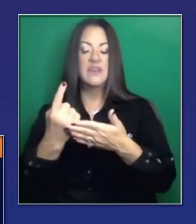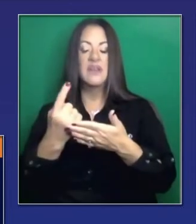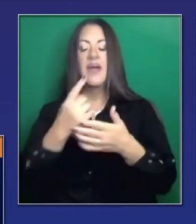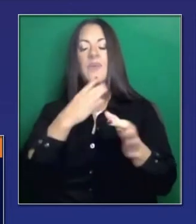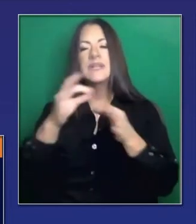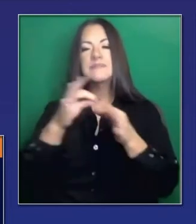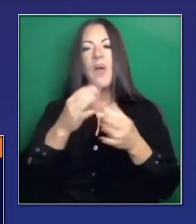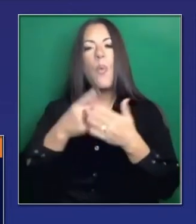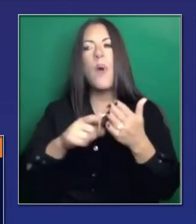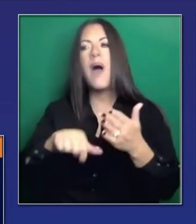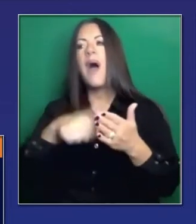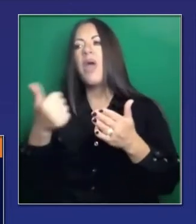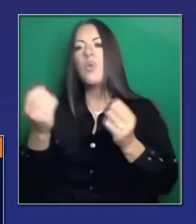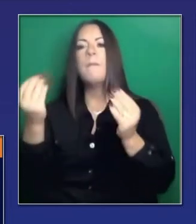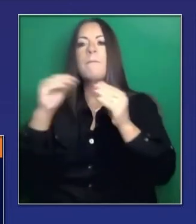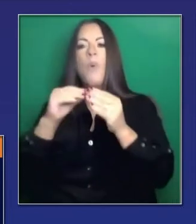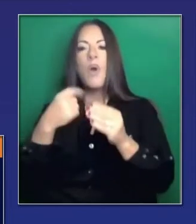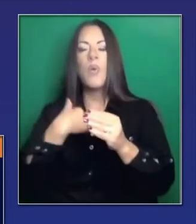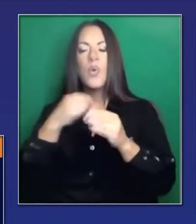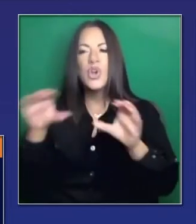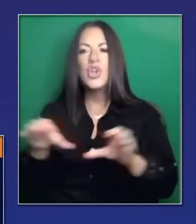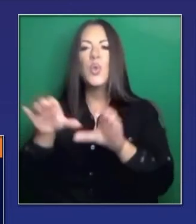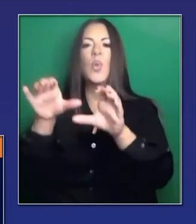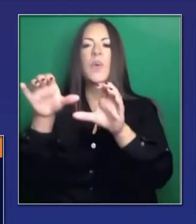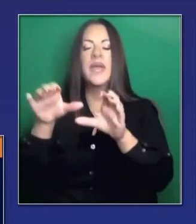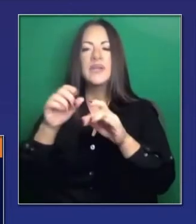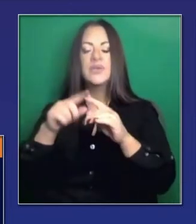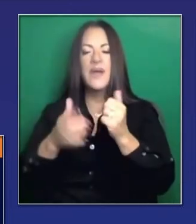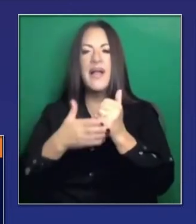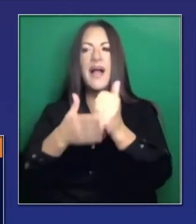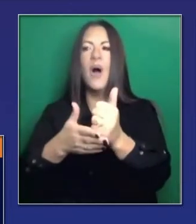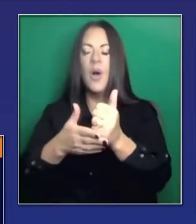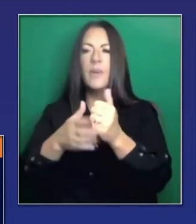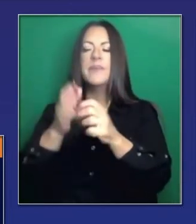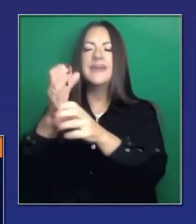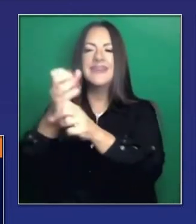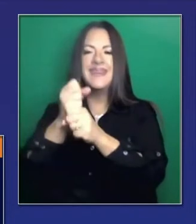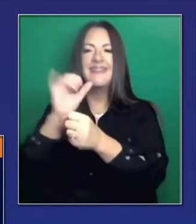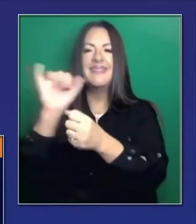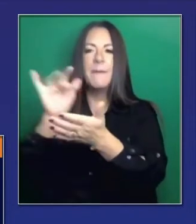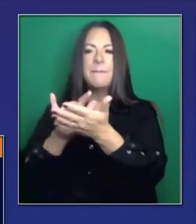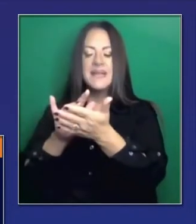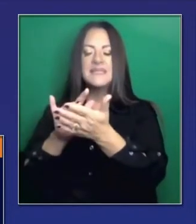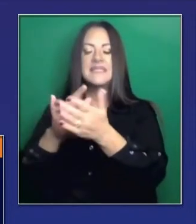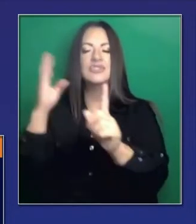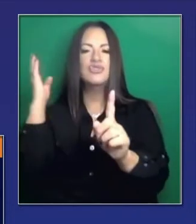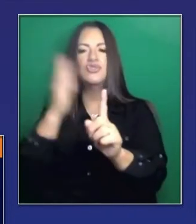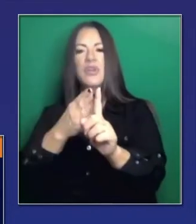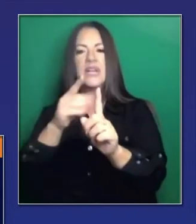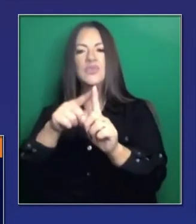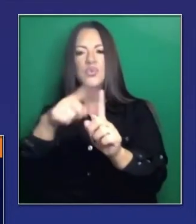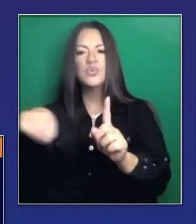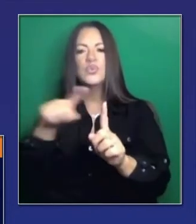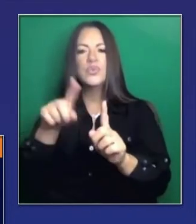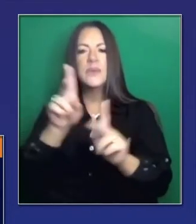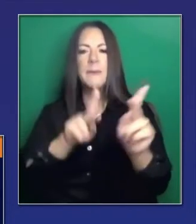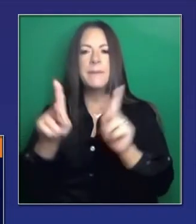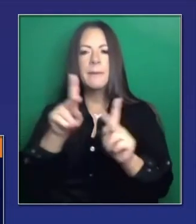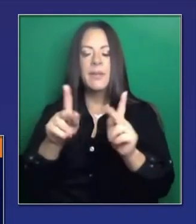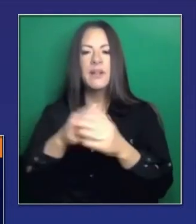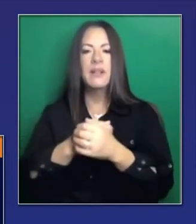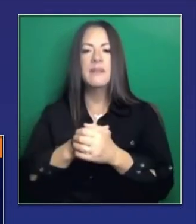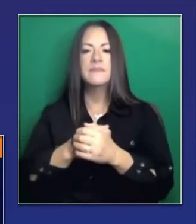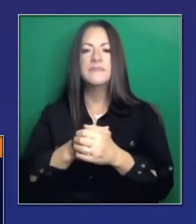considerables en estos esfuerzos. Apoyos adicionales respecto a la administración, la flexibilidad y la urgencia